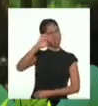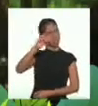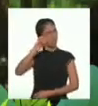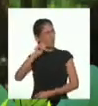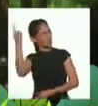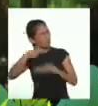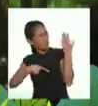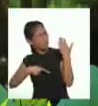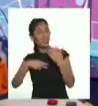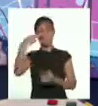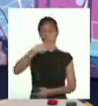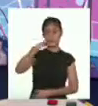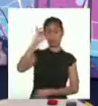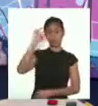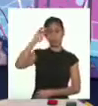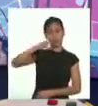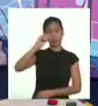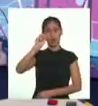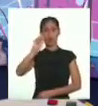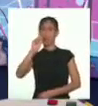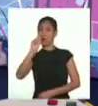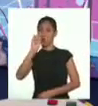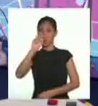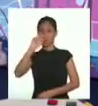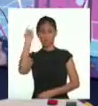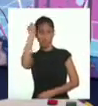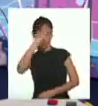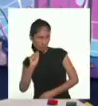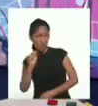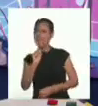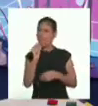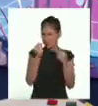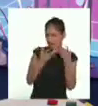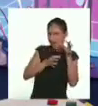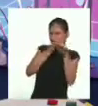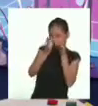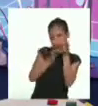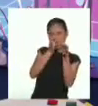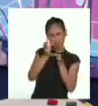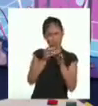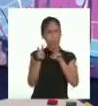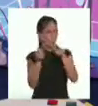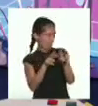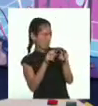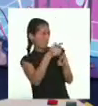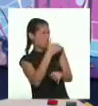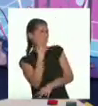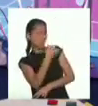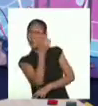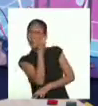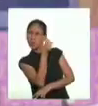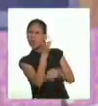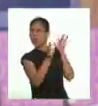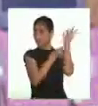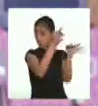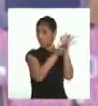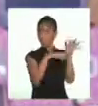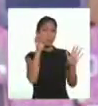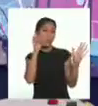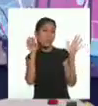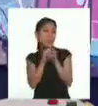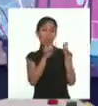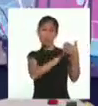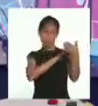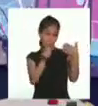¿Hipo qué? Una hipótesis es la posible explicación que le damos a algún problema o situación. Por ejemplo,